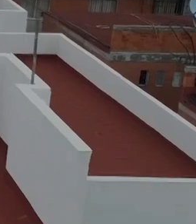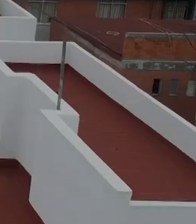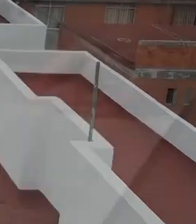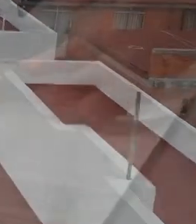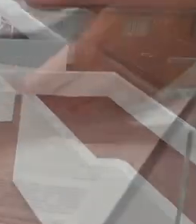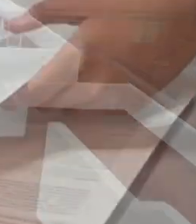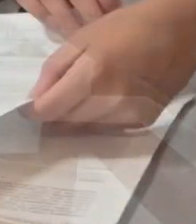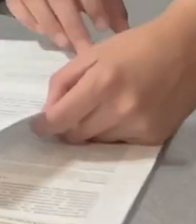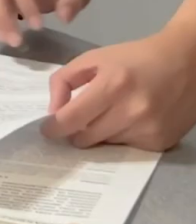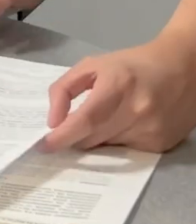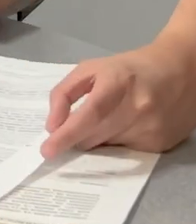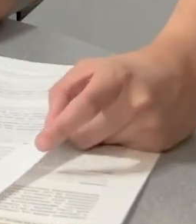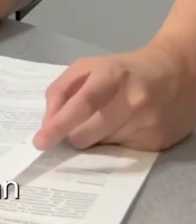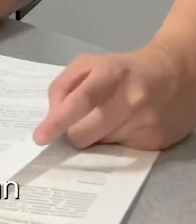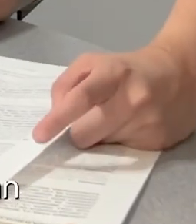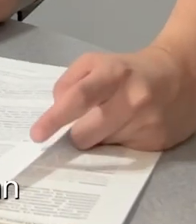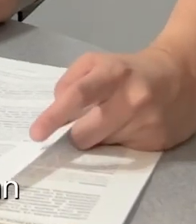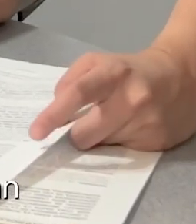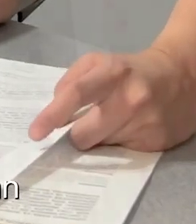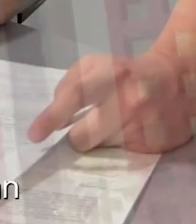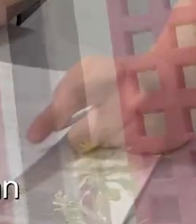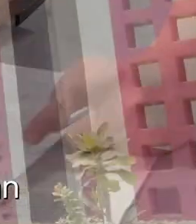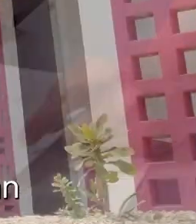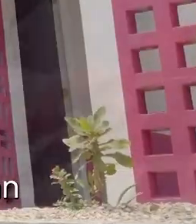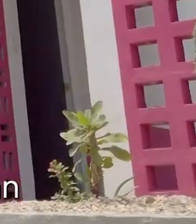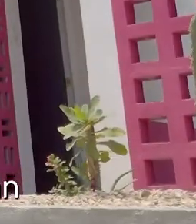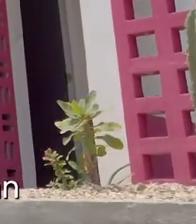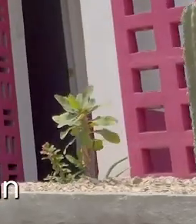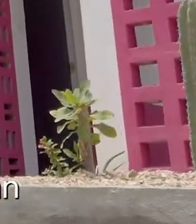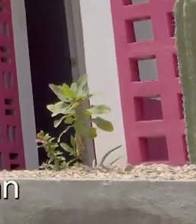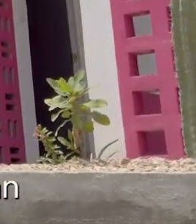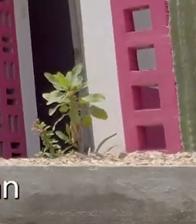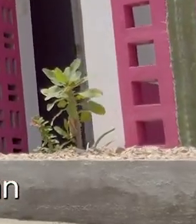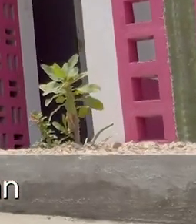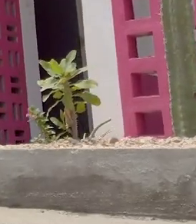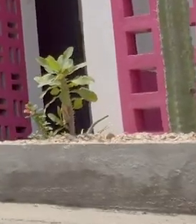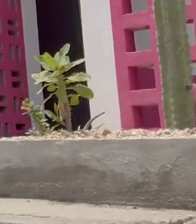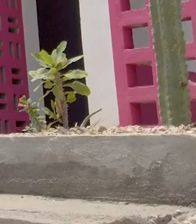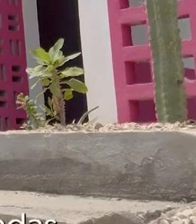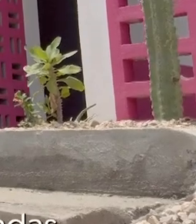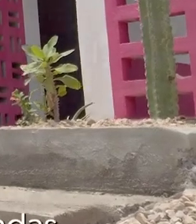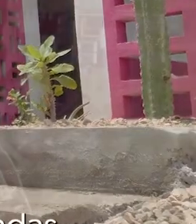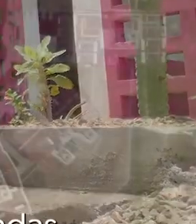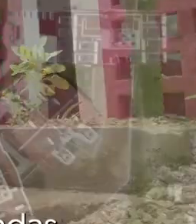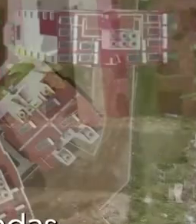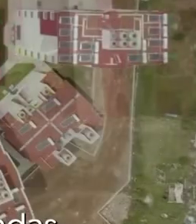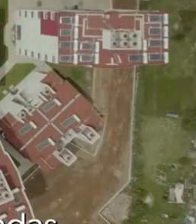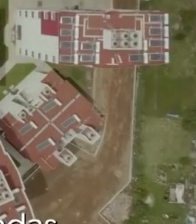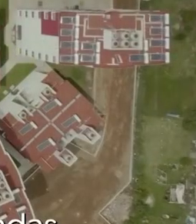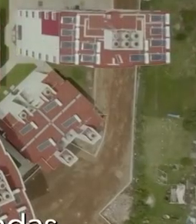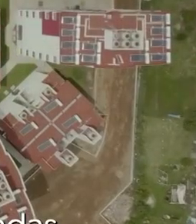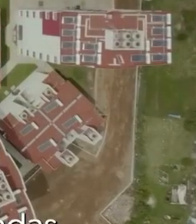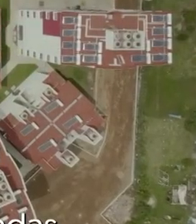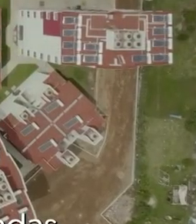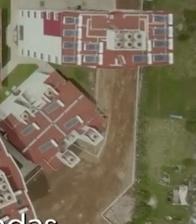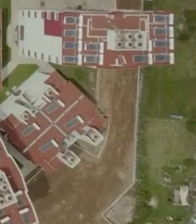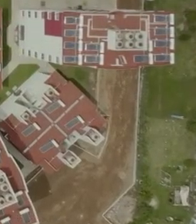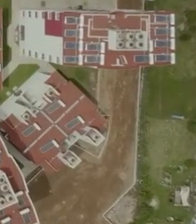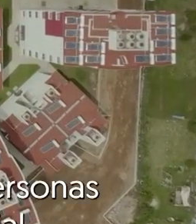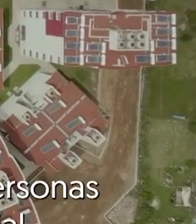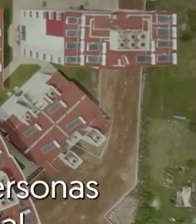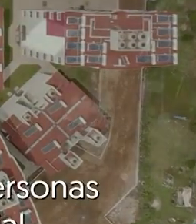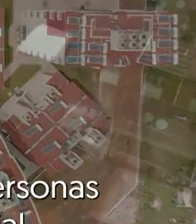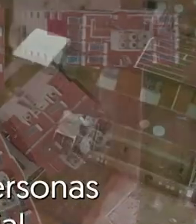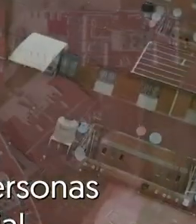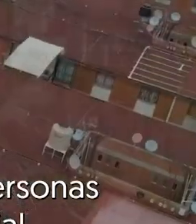y otorgaremos certeza jurídica a las personas que más lo necesitan en todo el país. Para el programa de un millón de viviendas,